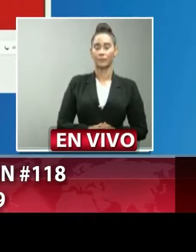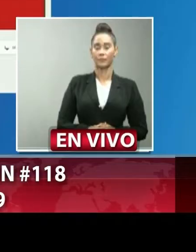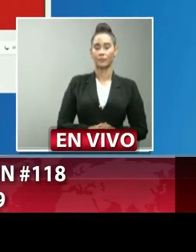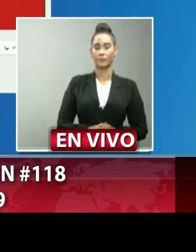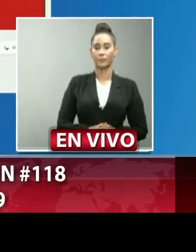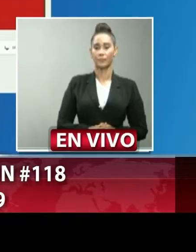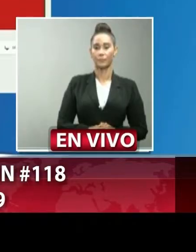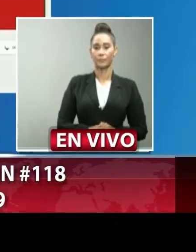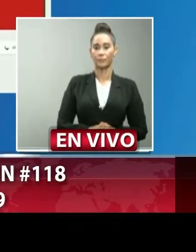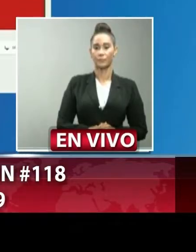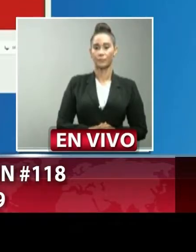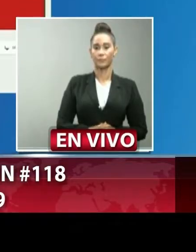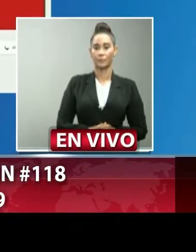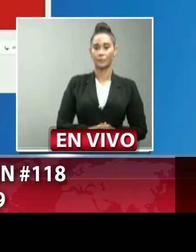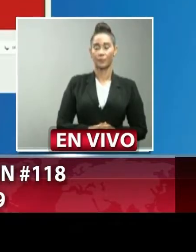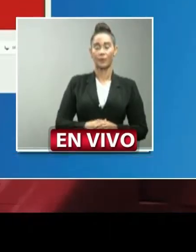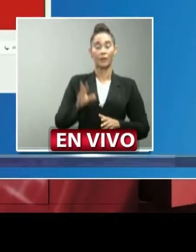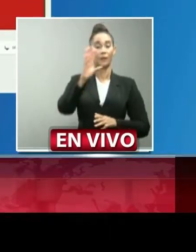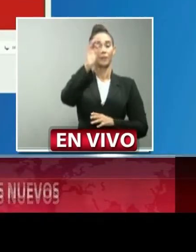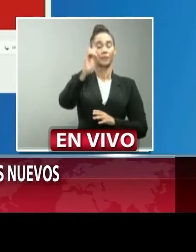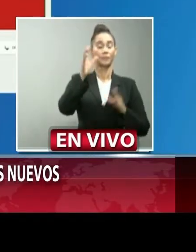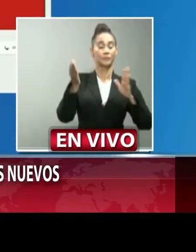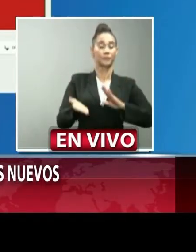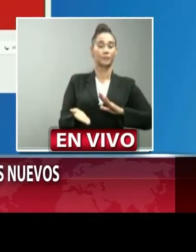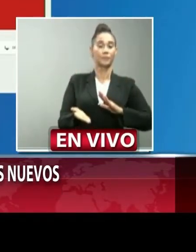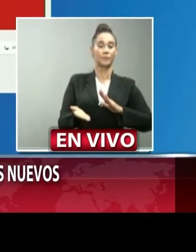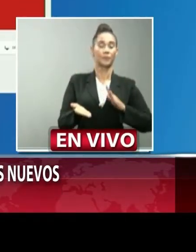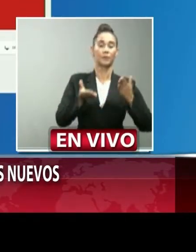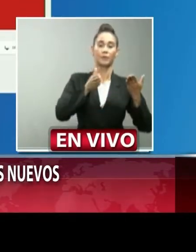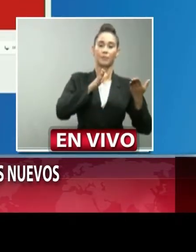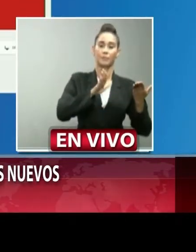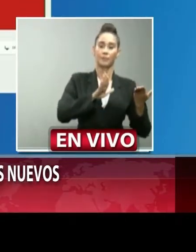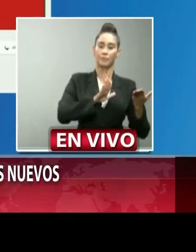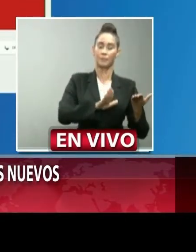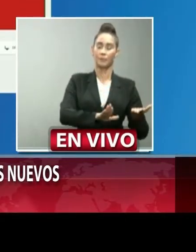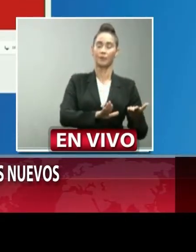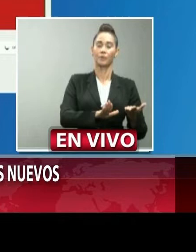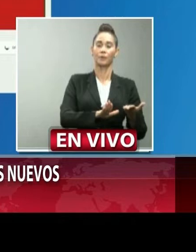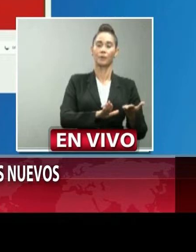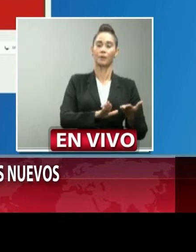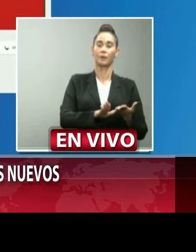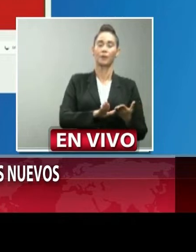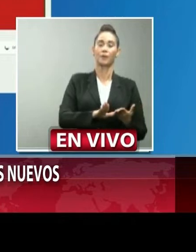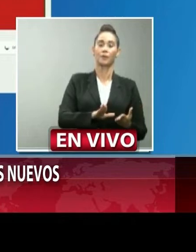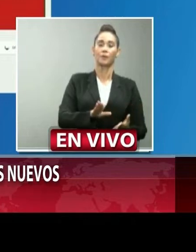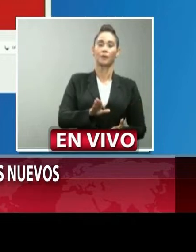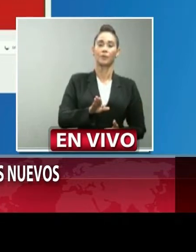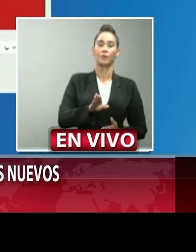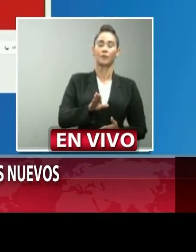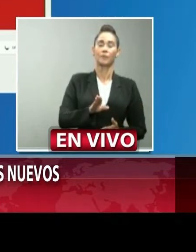la tasa de letalidad es de